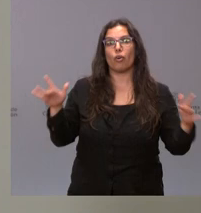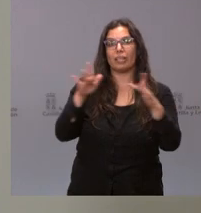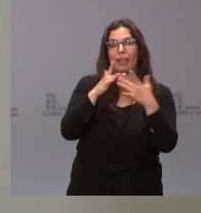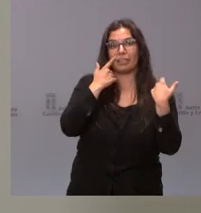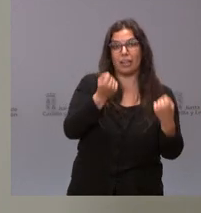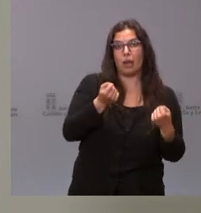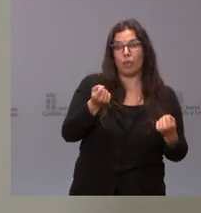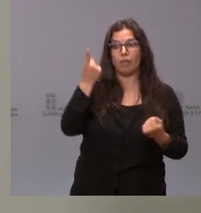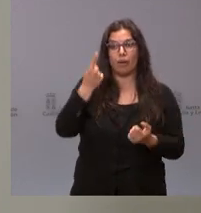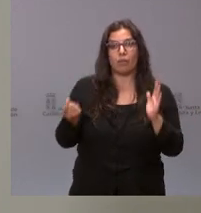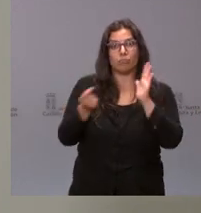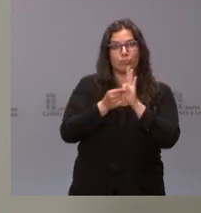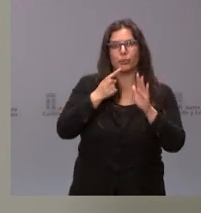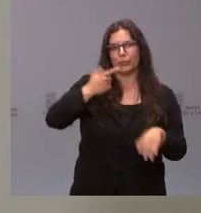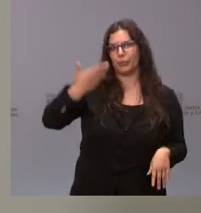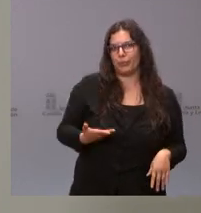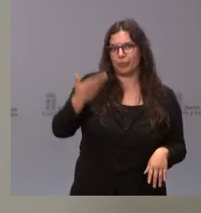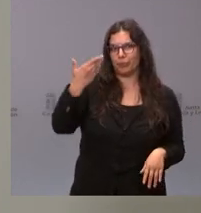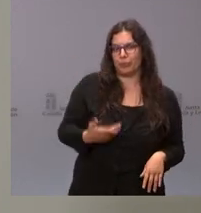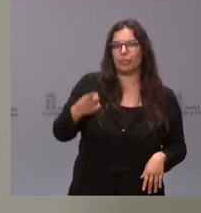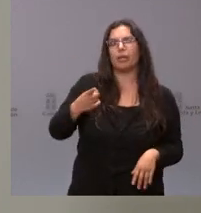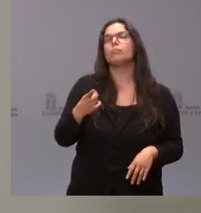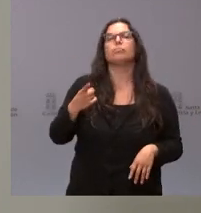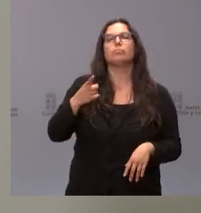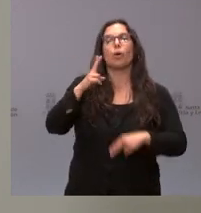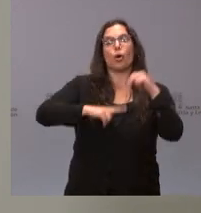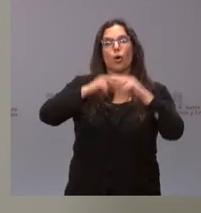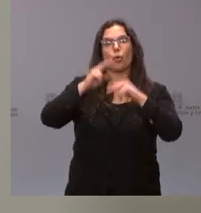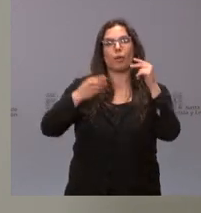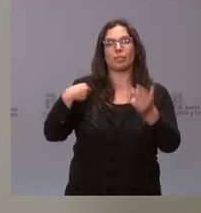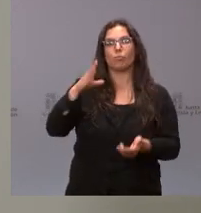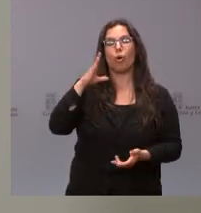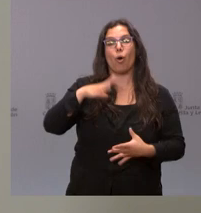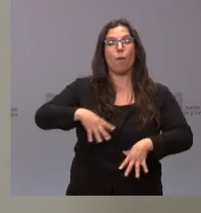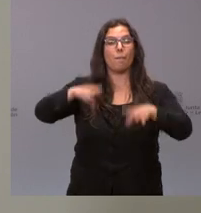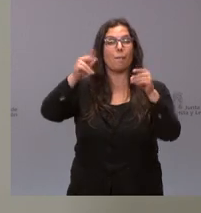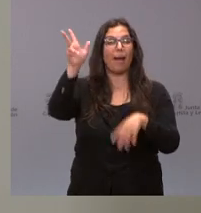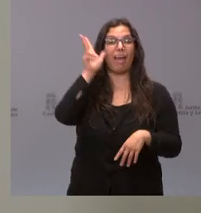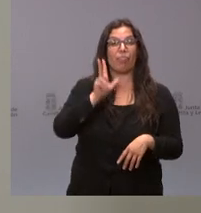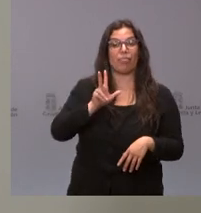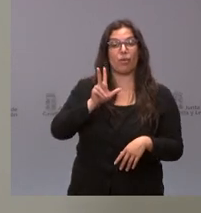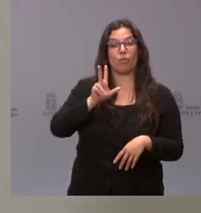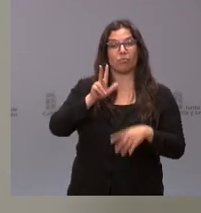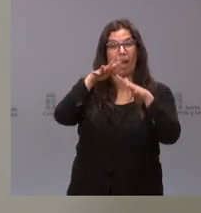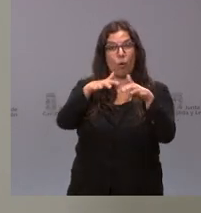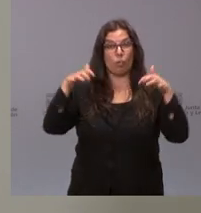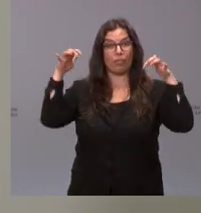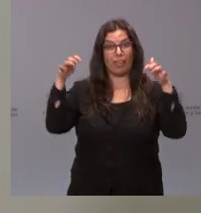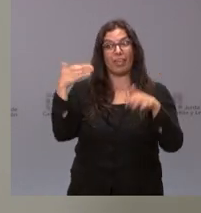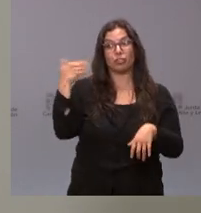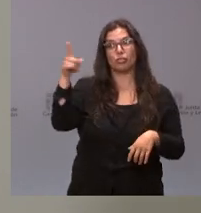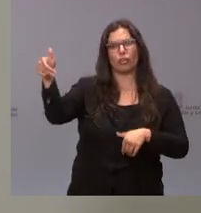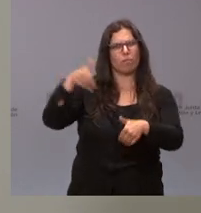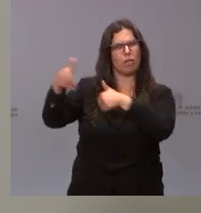relevantes. Se trata de la obra en el Palacio de la Audiencia de Soria. Es una actuación muy demandada por los